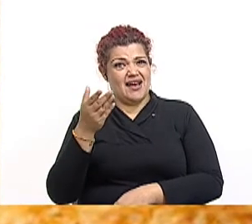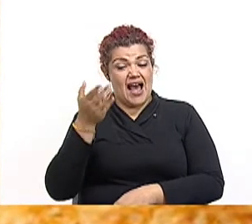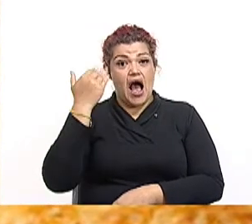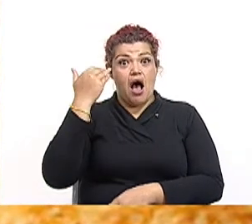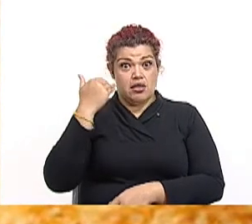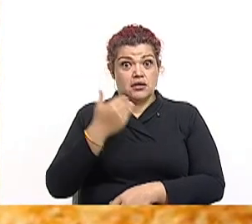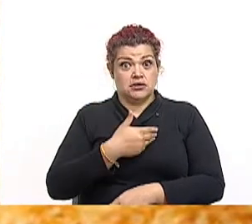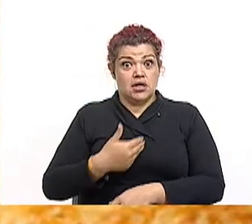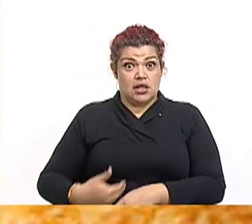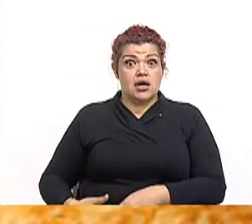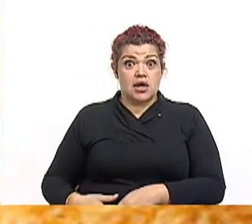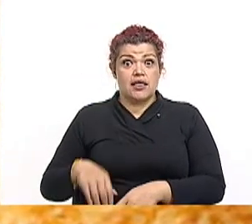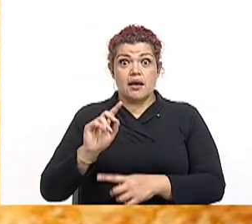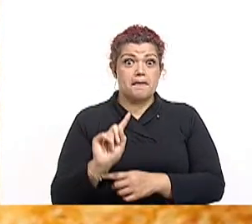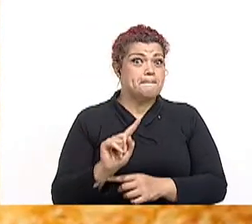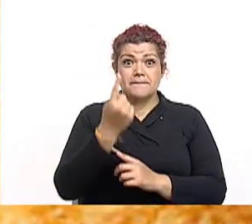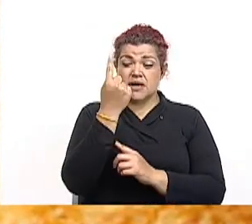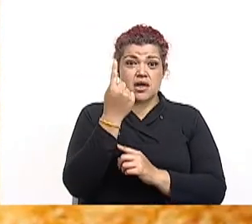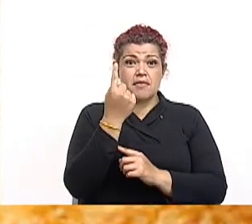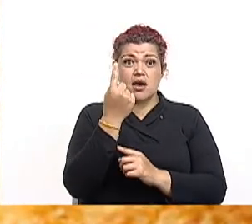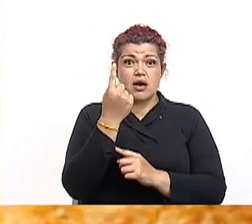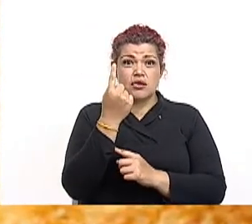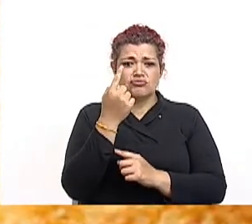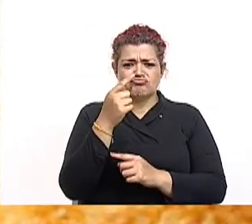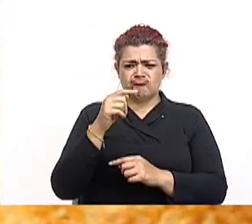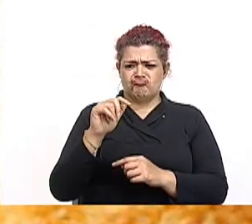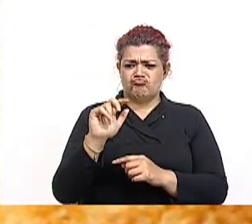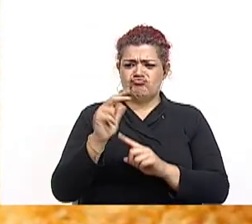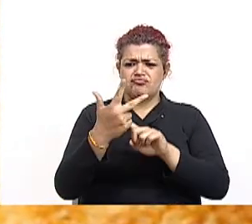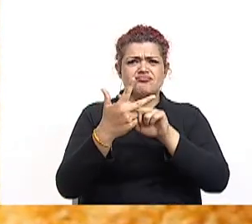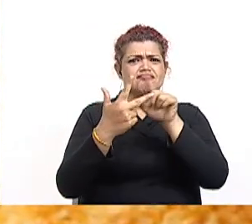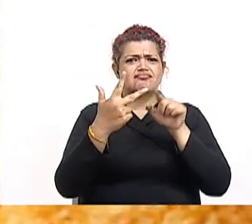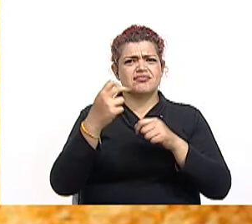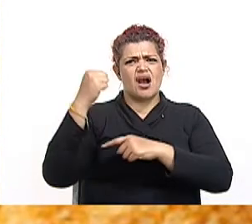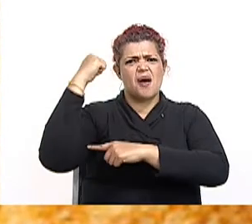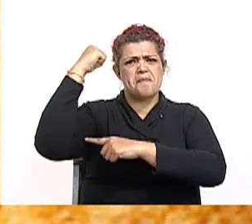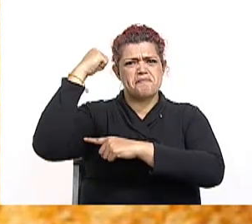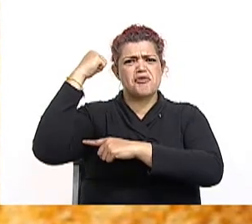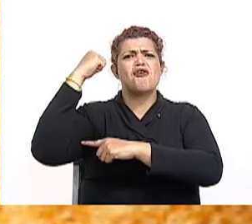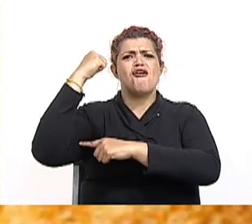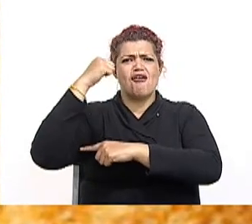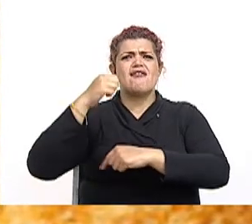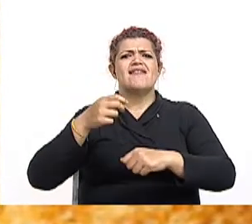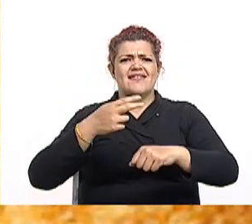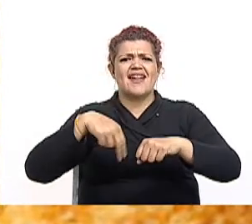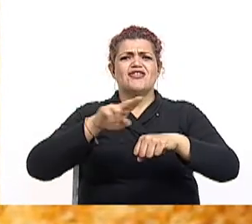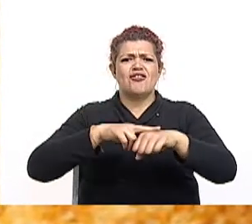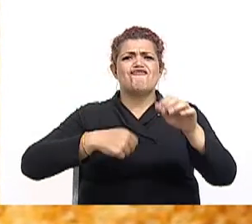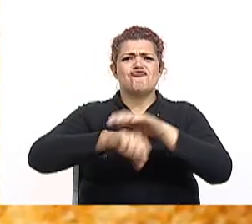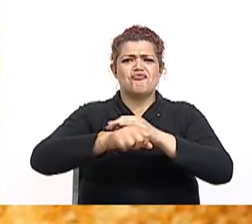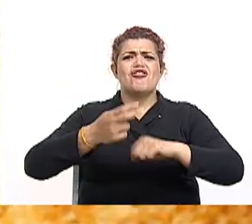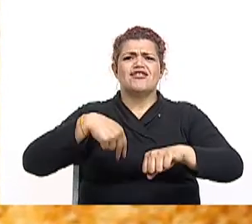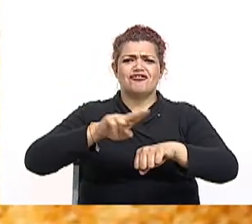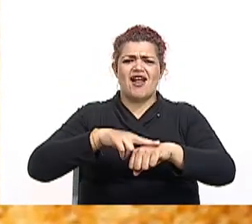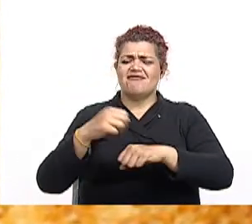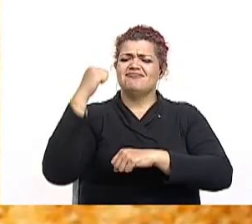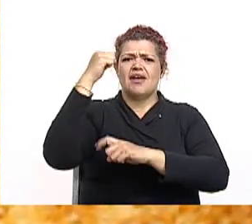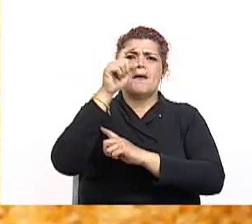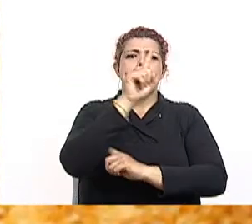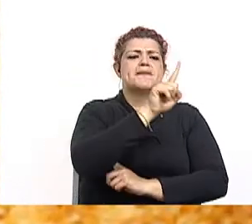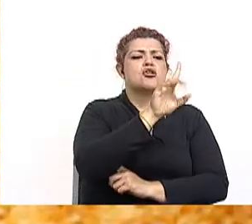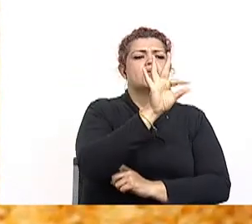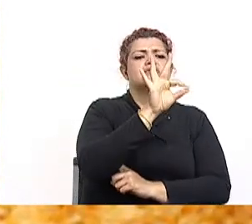Sport Herediano fue el primer tetracampeón del fútbol nacional de 1930